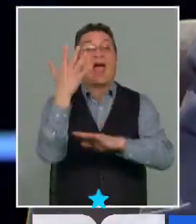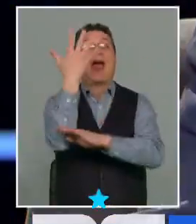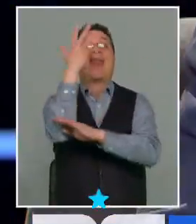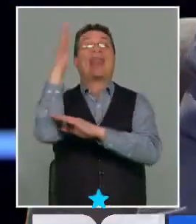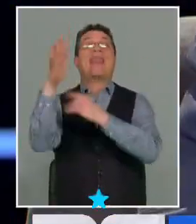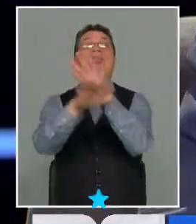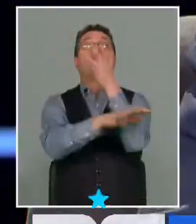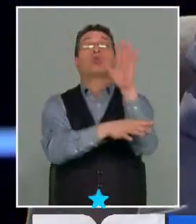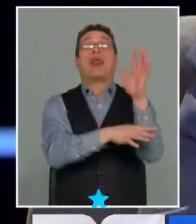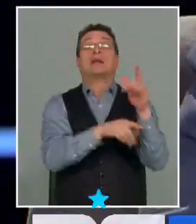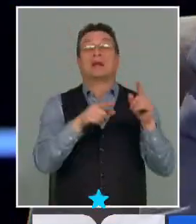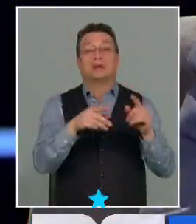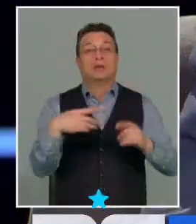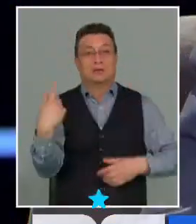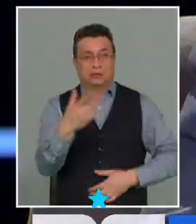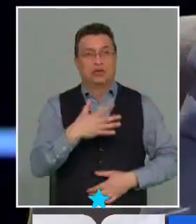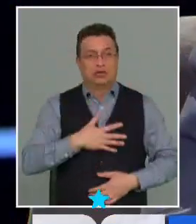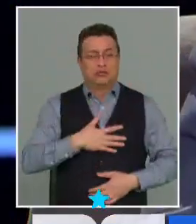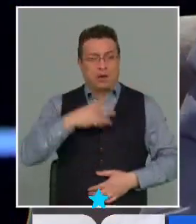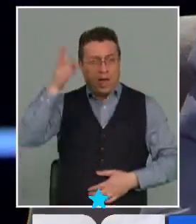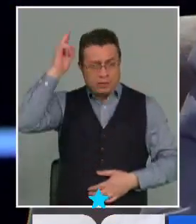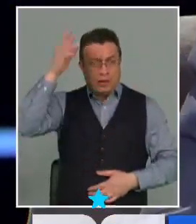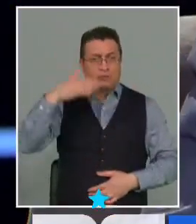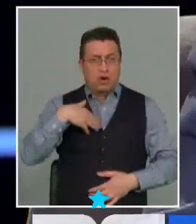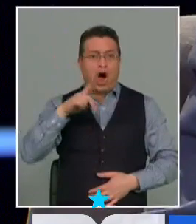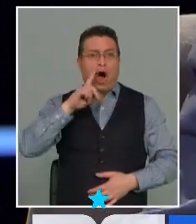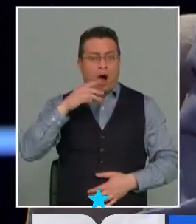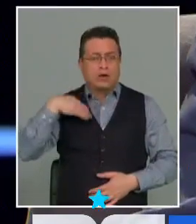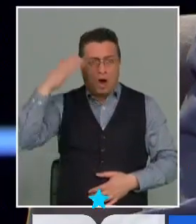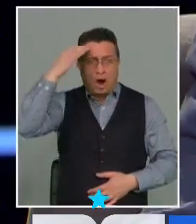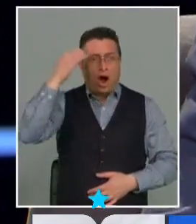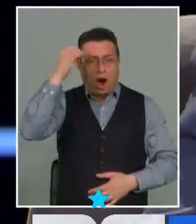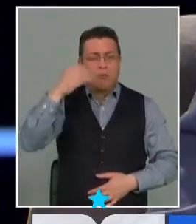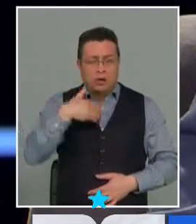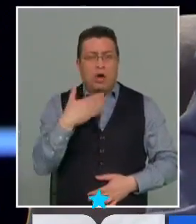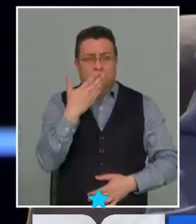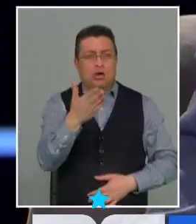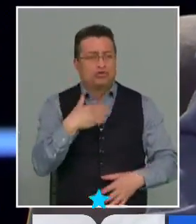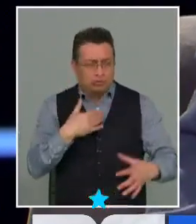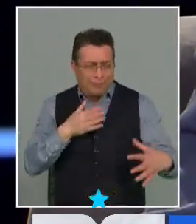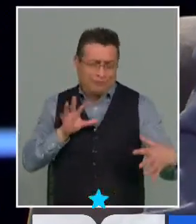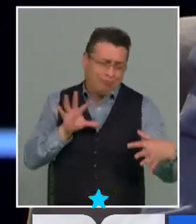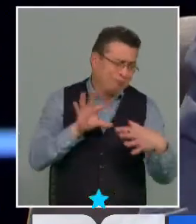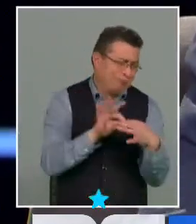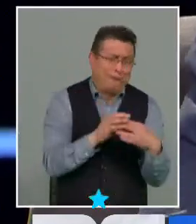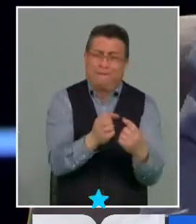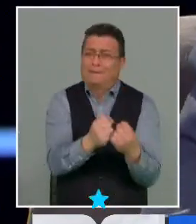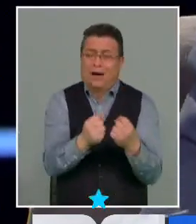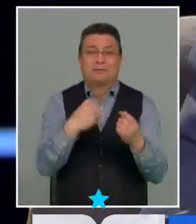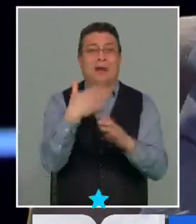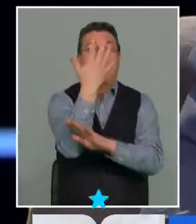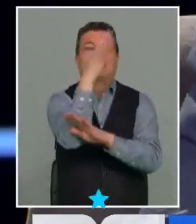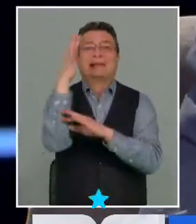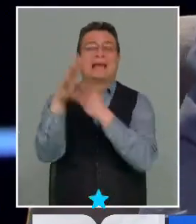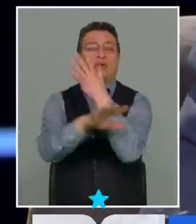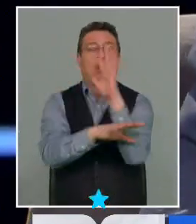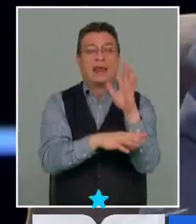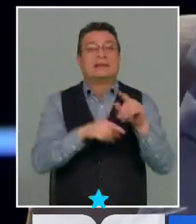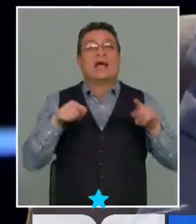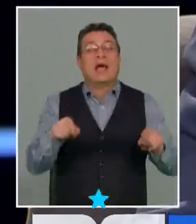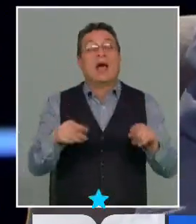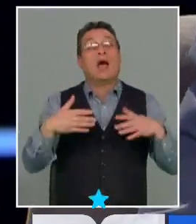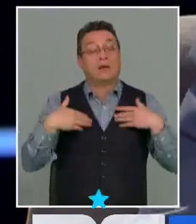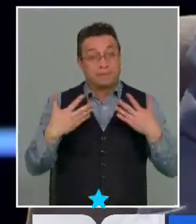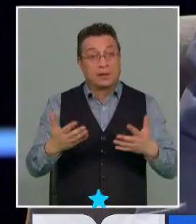que más que los indígenas pueden opinar respecto a cómo nosotros nos entendemos con la naturaleza entonces cuando solamente lo dejamos en función